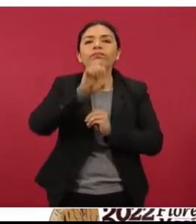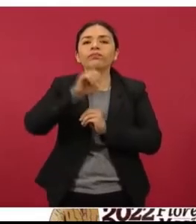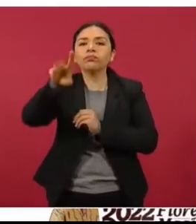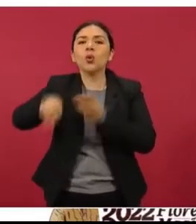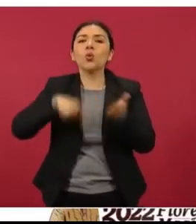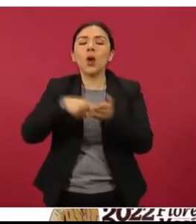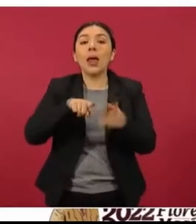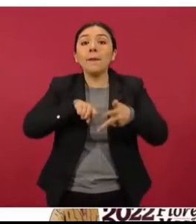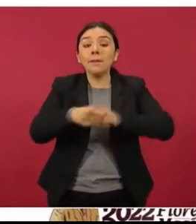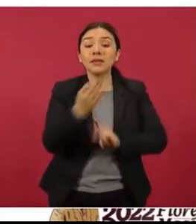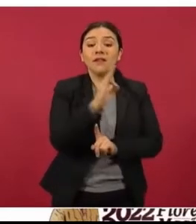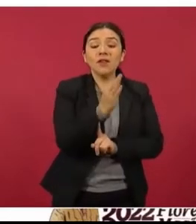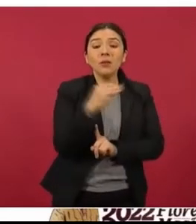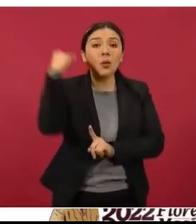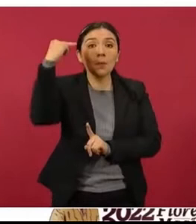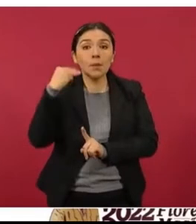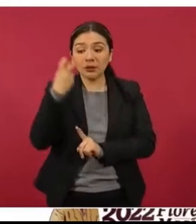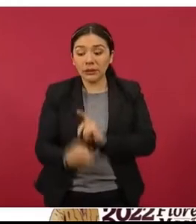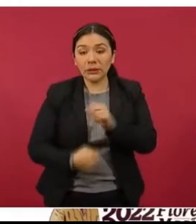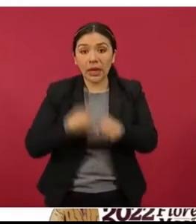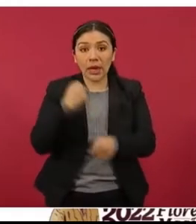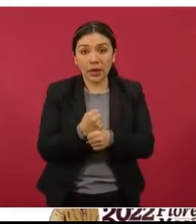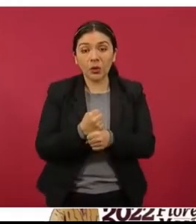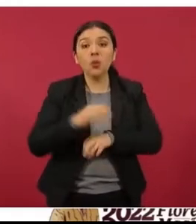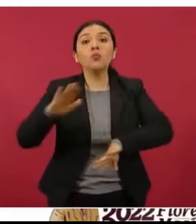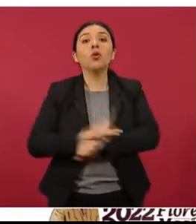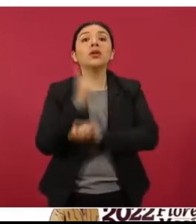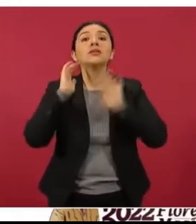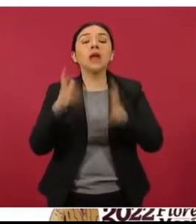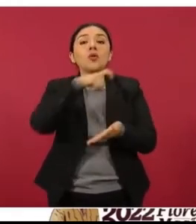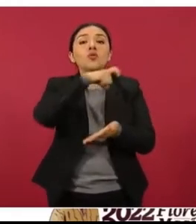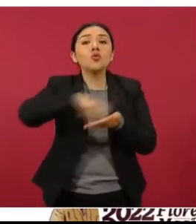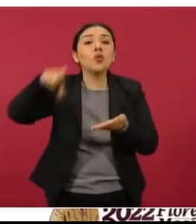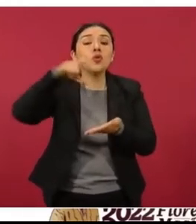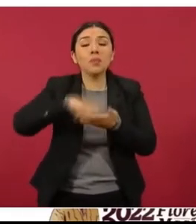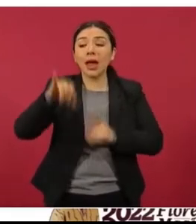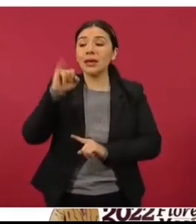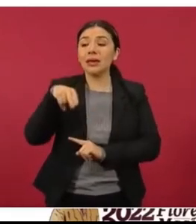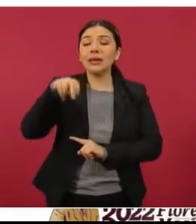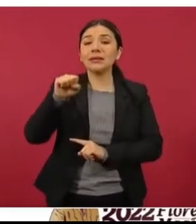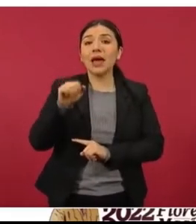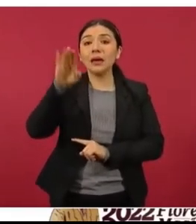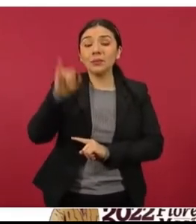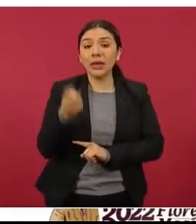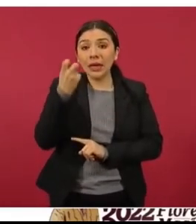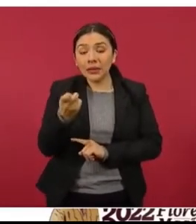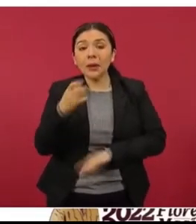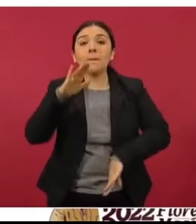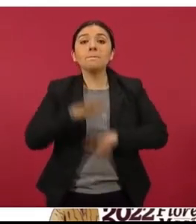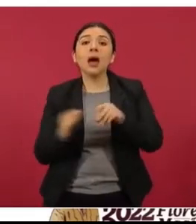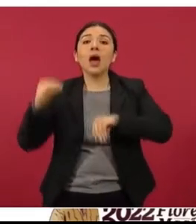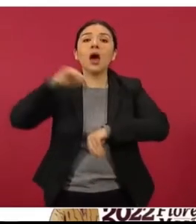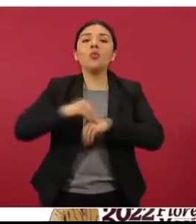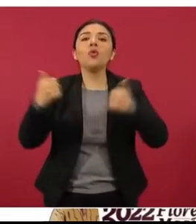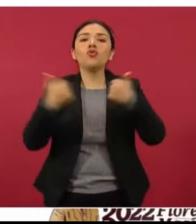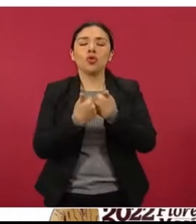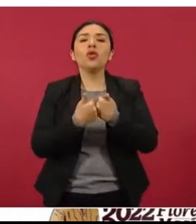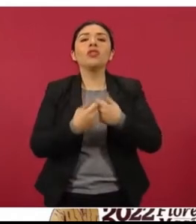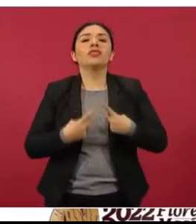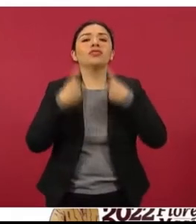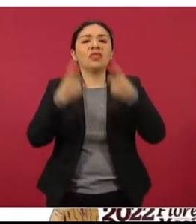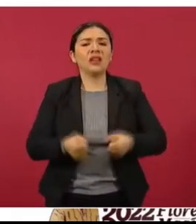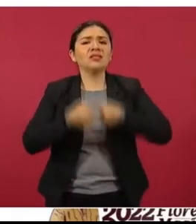y marzo de este año. Producto de la compra consolidada Insabi, adicionales a la garantía de abasto